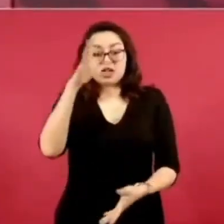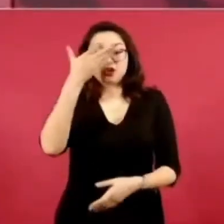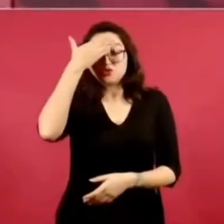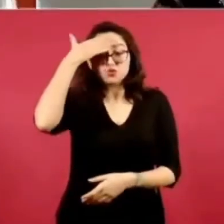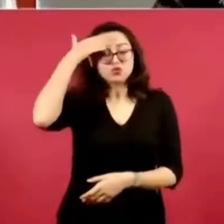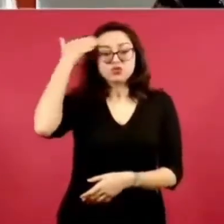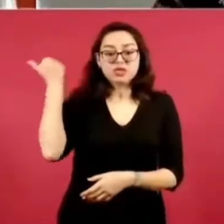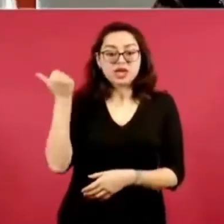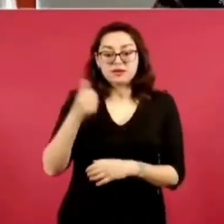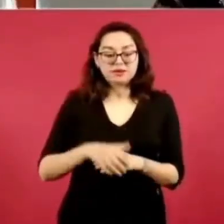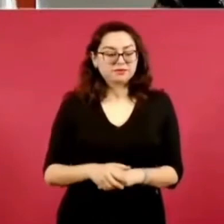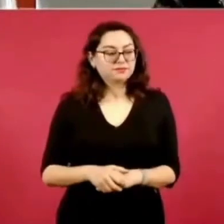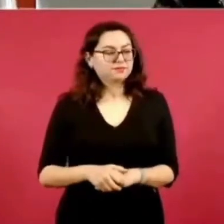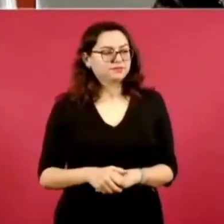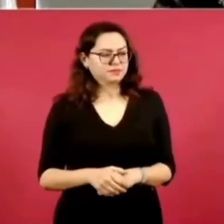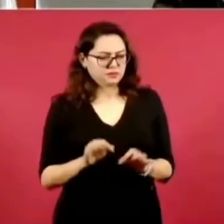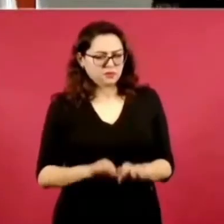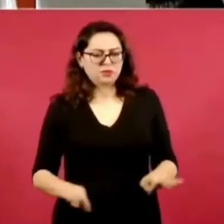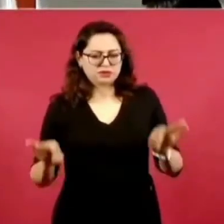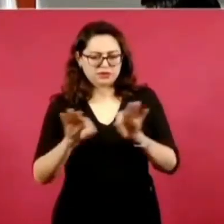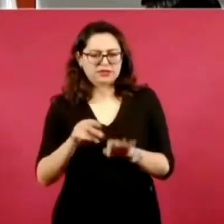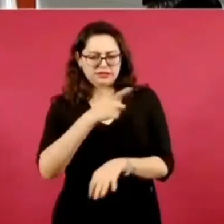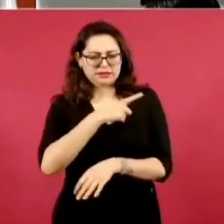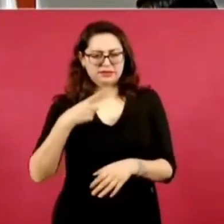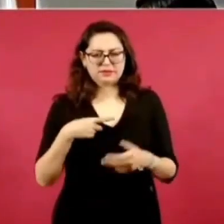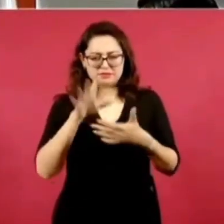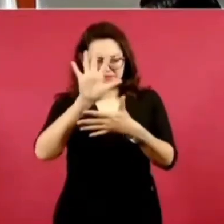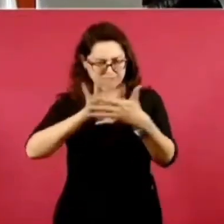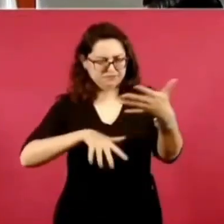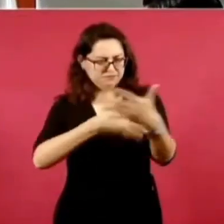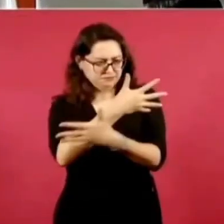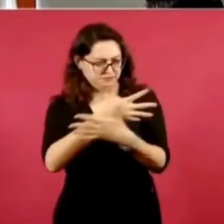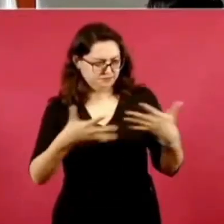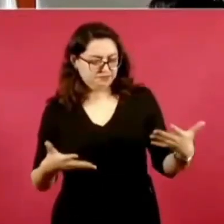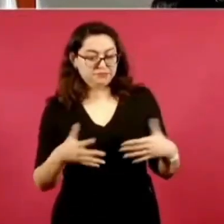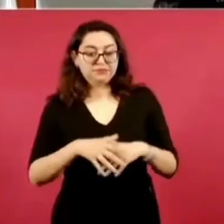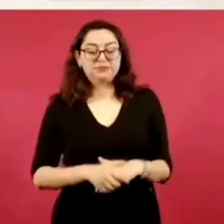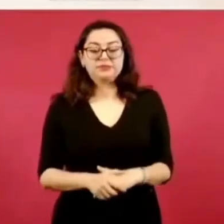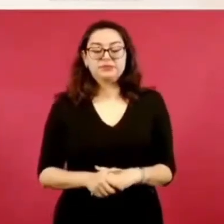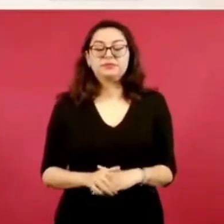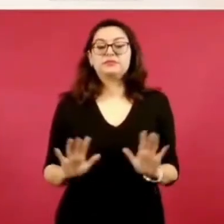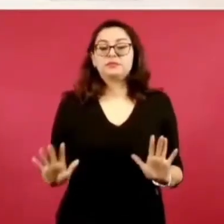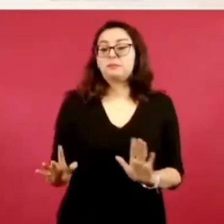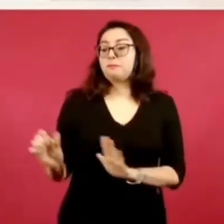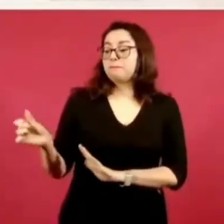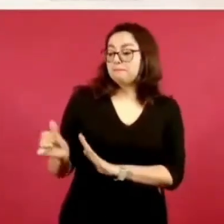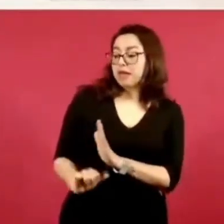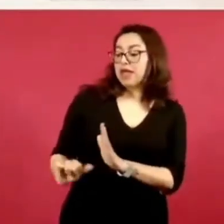¿por qué no pones la tabla?, porque ayuda a entender. Una cosa es el sueldo,